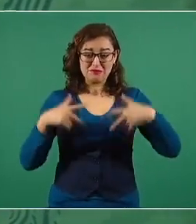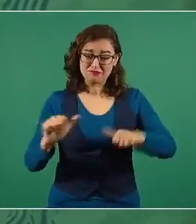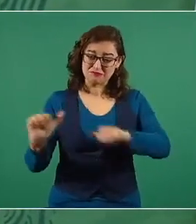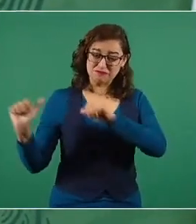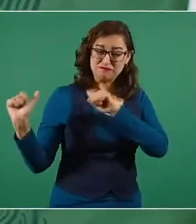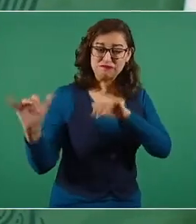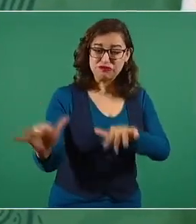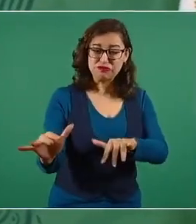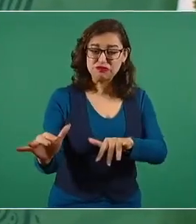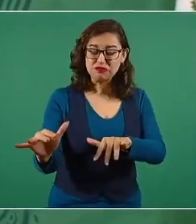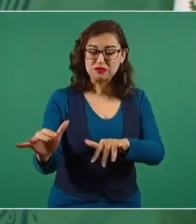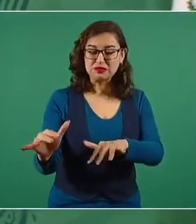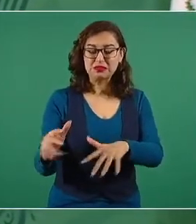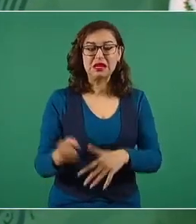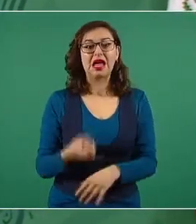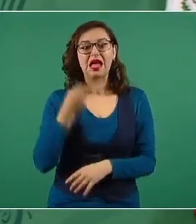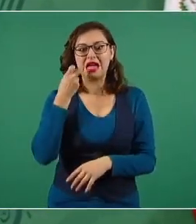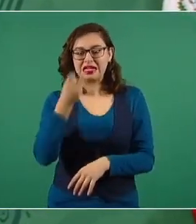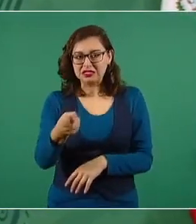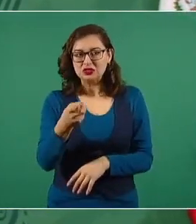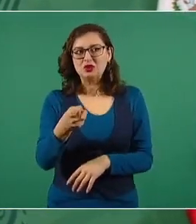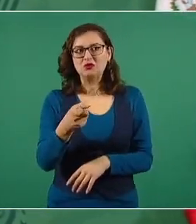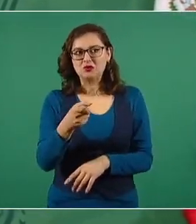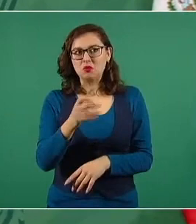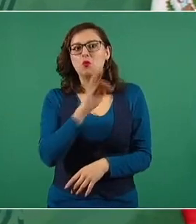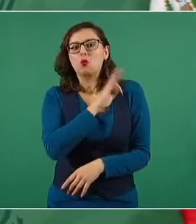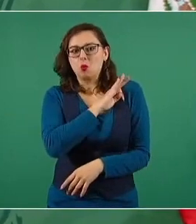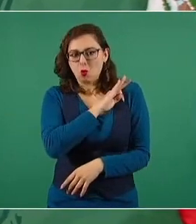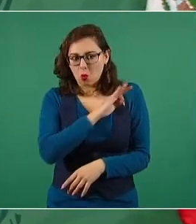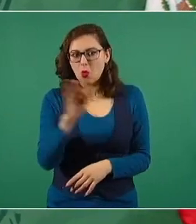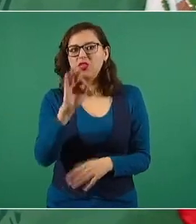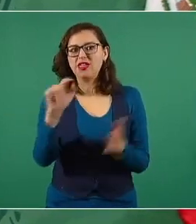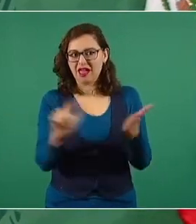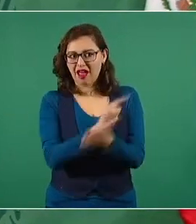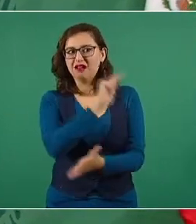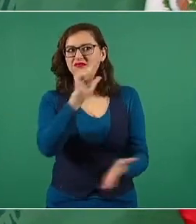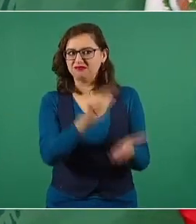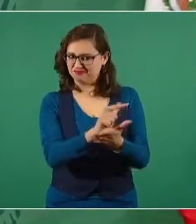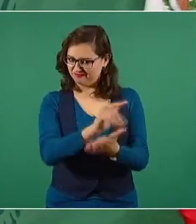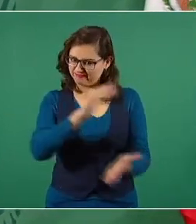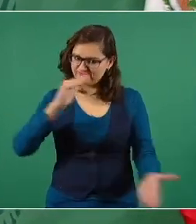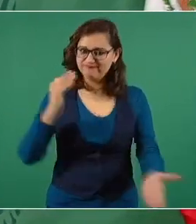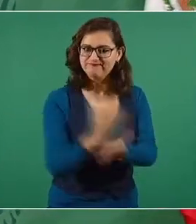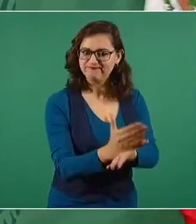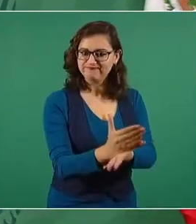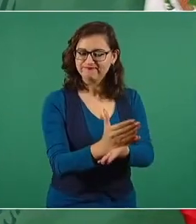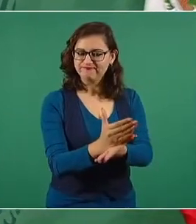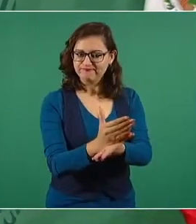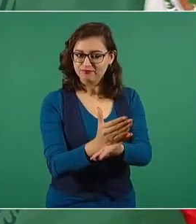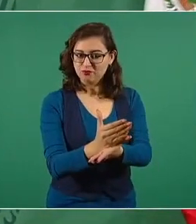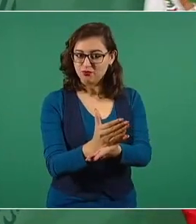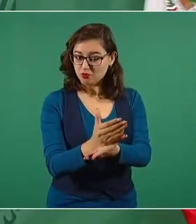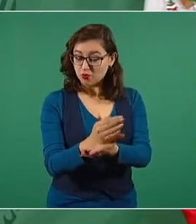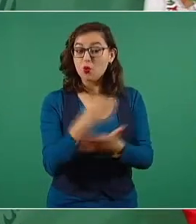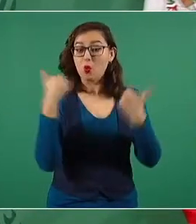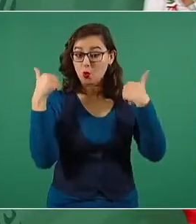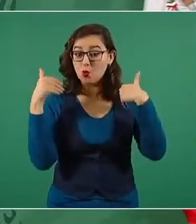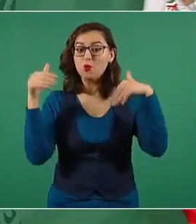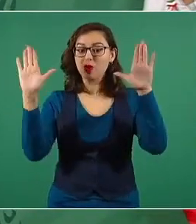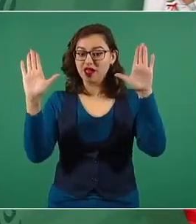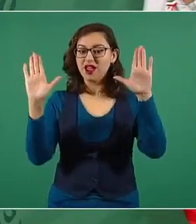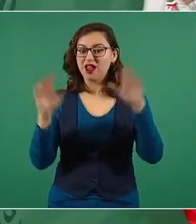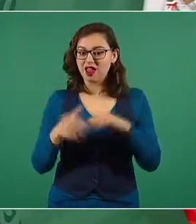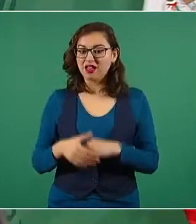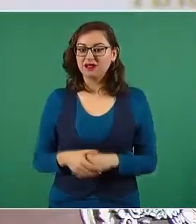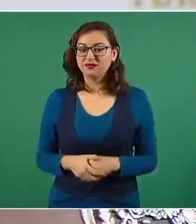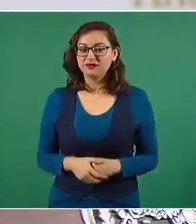lográbamos eso, parábamos la reforma energética y